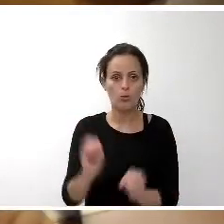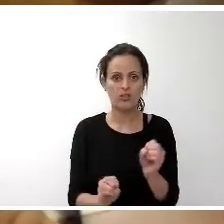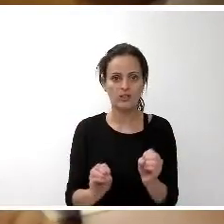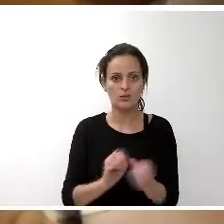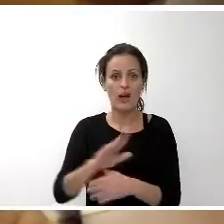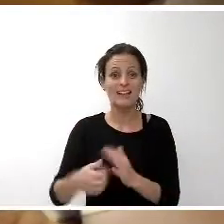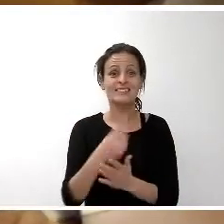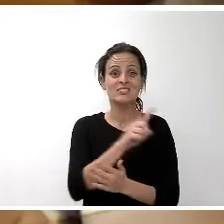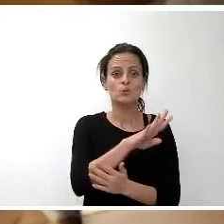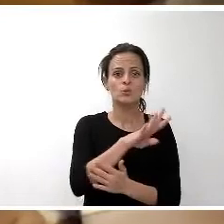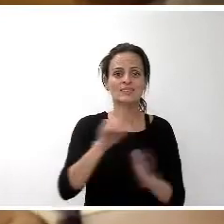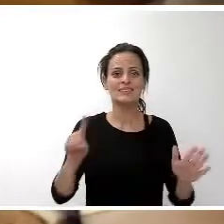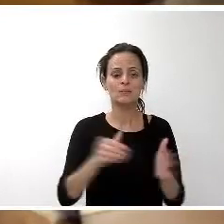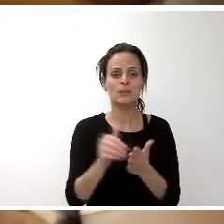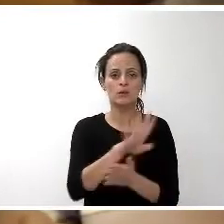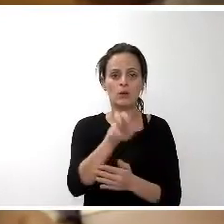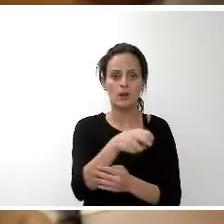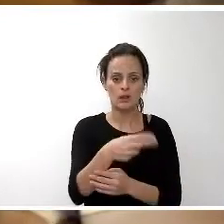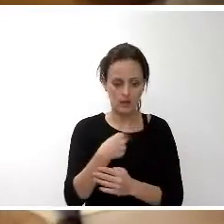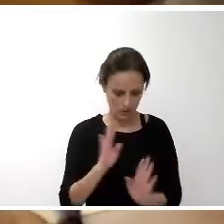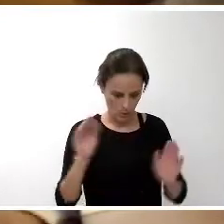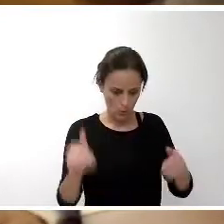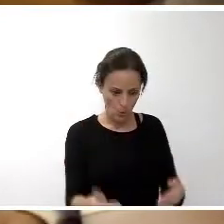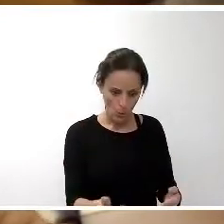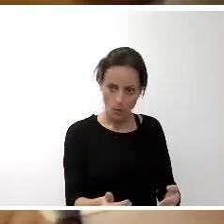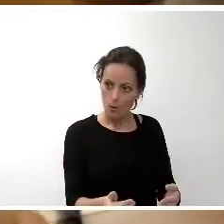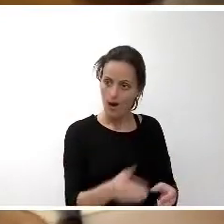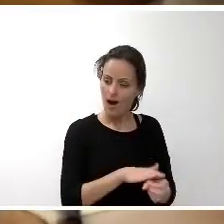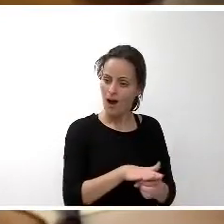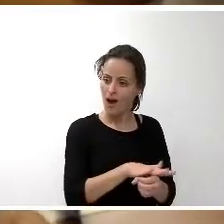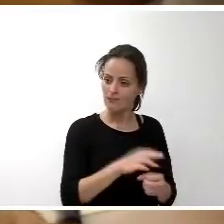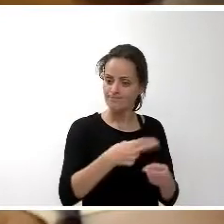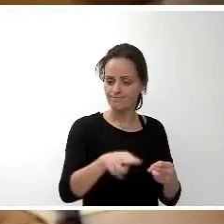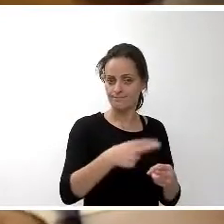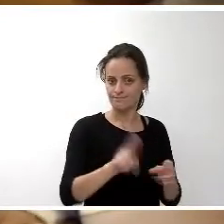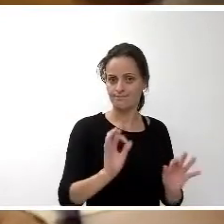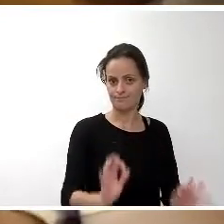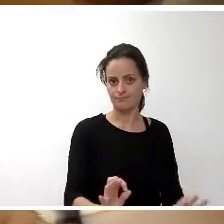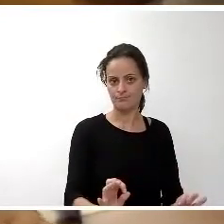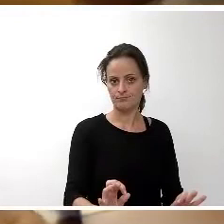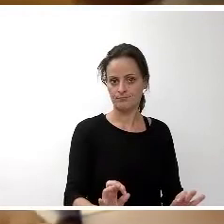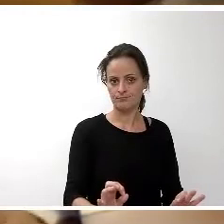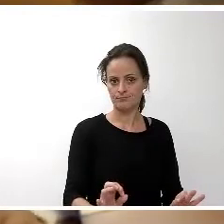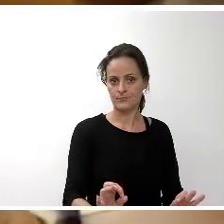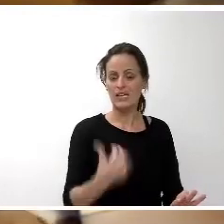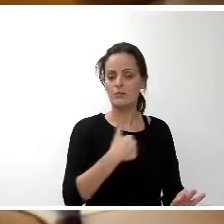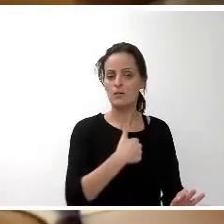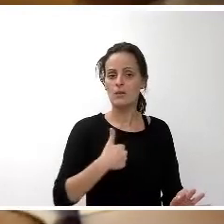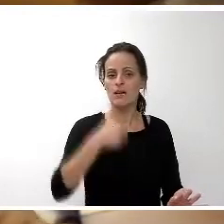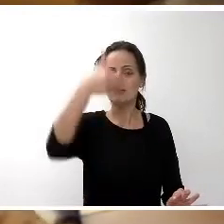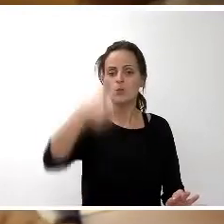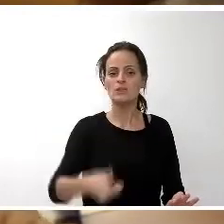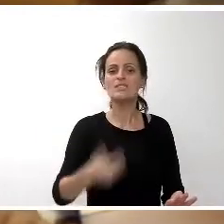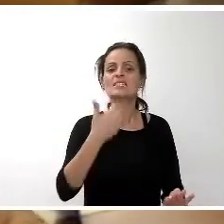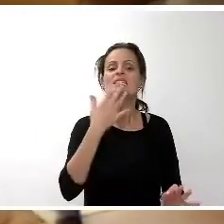146 millones de euros en lo que es estrictamente social. Con el papel relevante que siempre juega en esta corporación, el